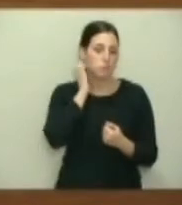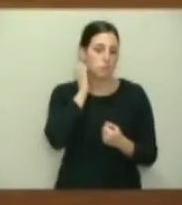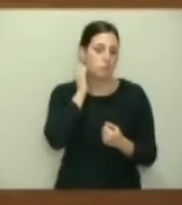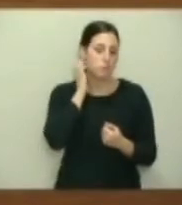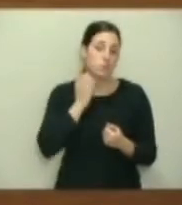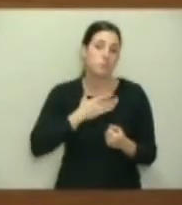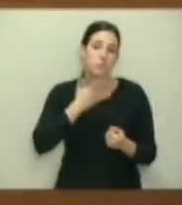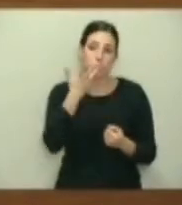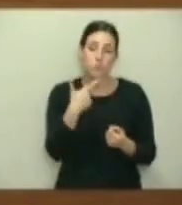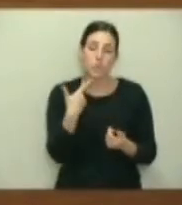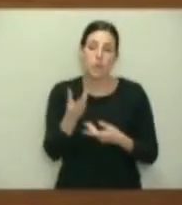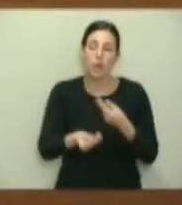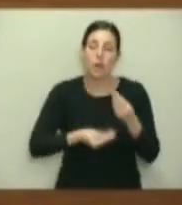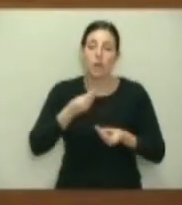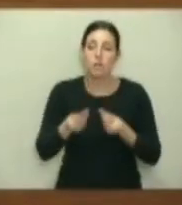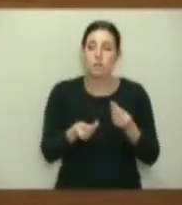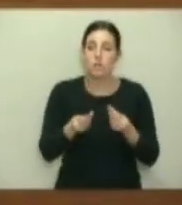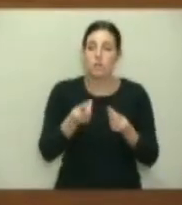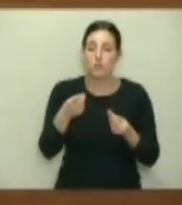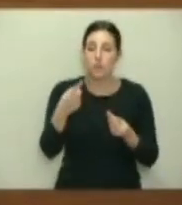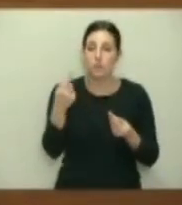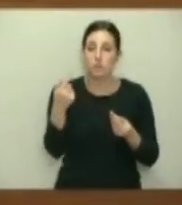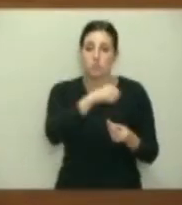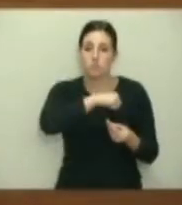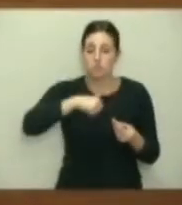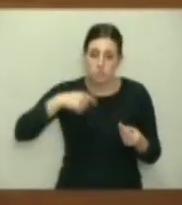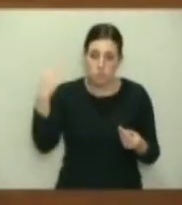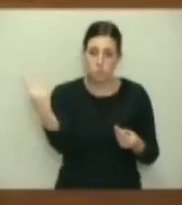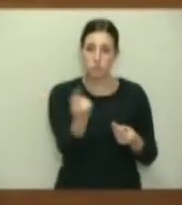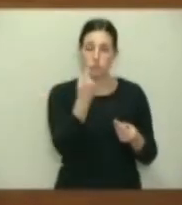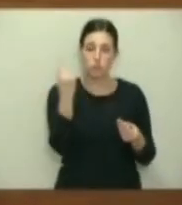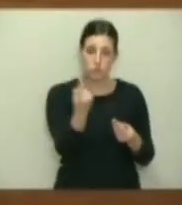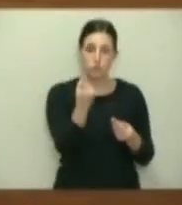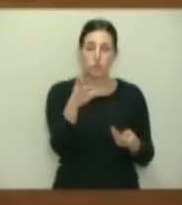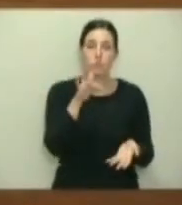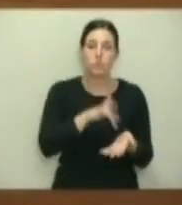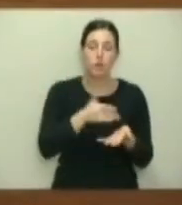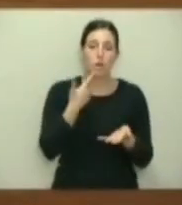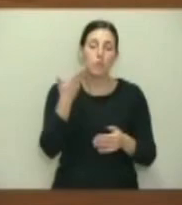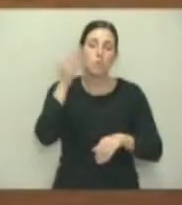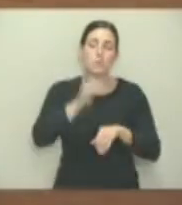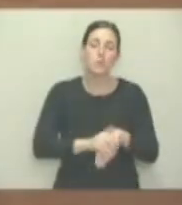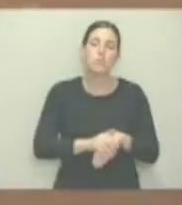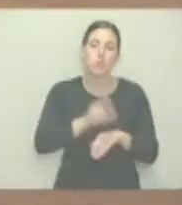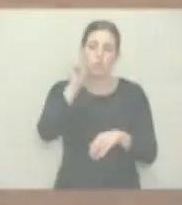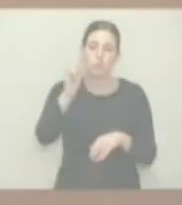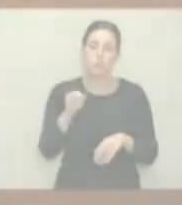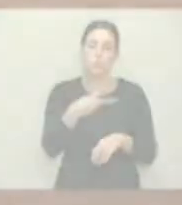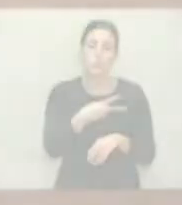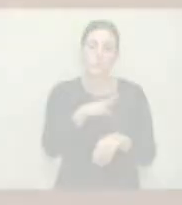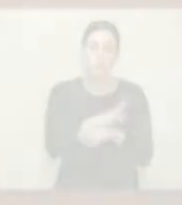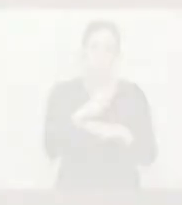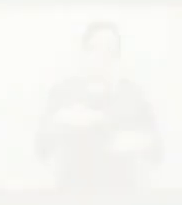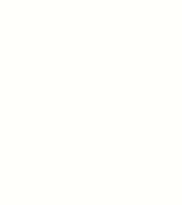Nos gustaría que actuasen por sí mismos y con más celeridad, sobre todo cuando de dar cumplimiento a las resoluciones de esta Cámara se trata.